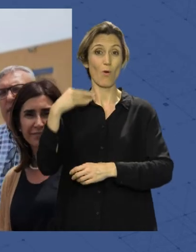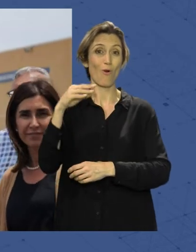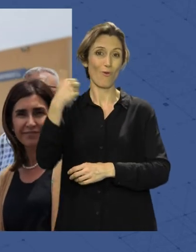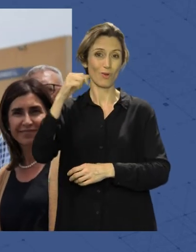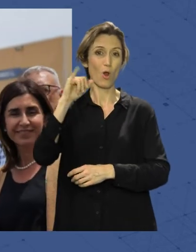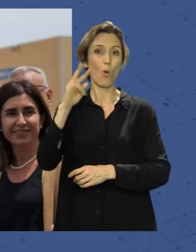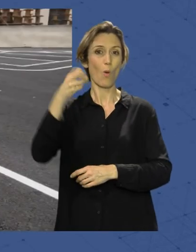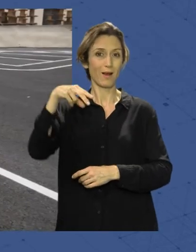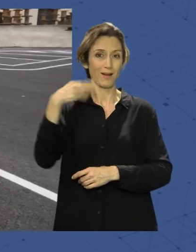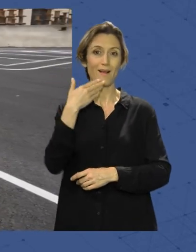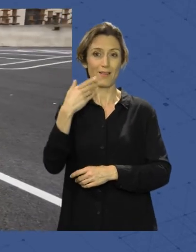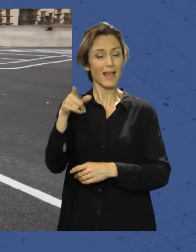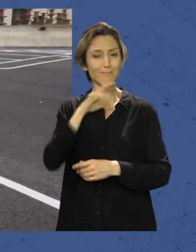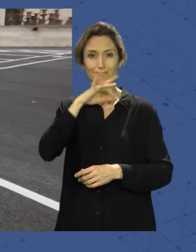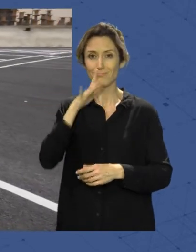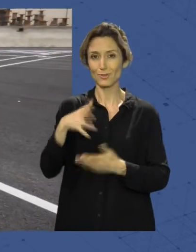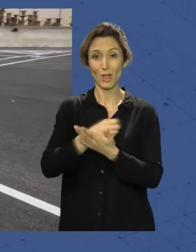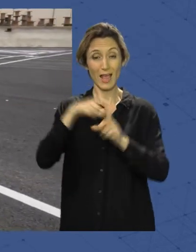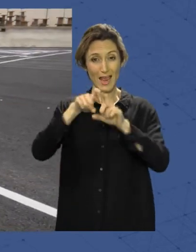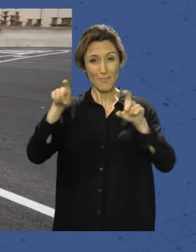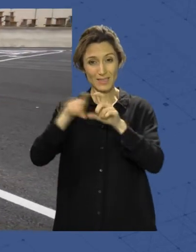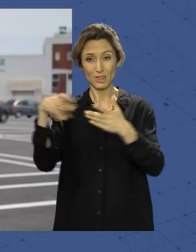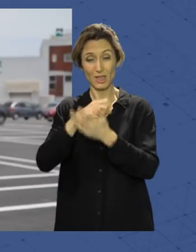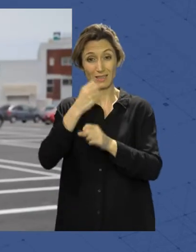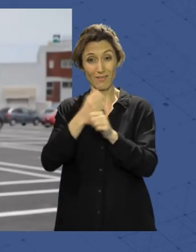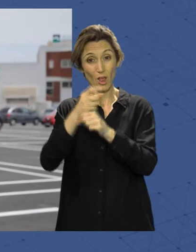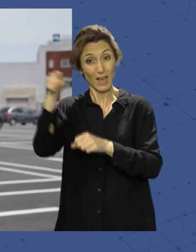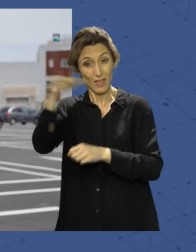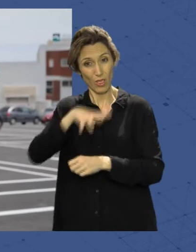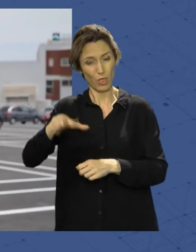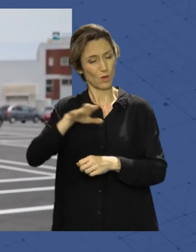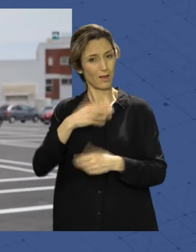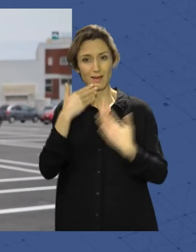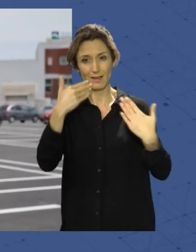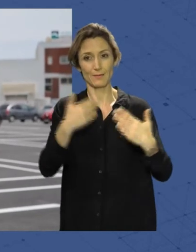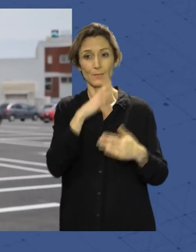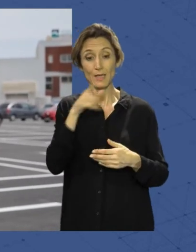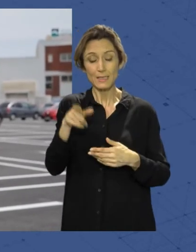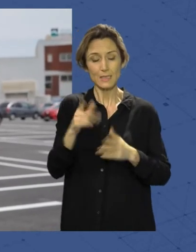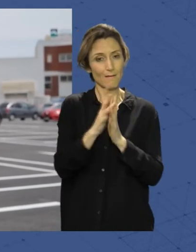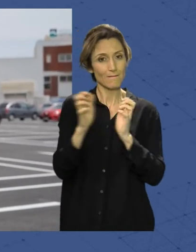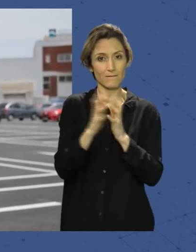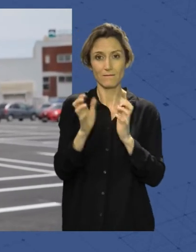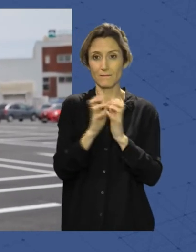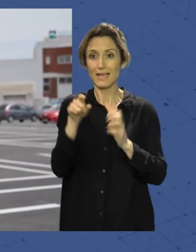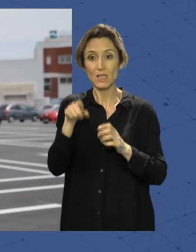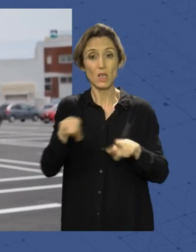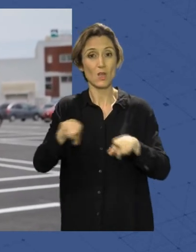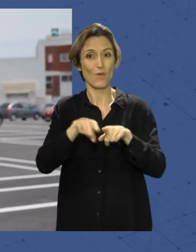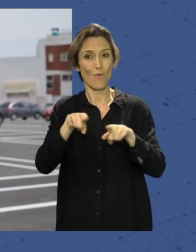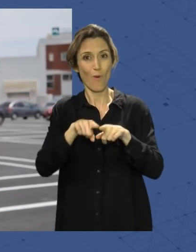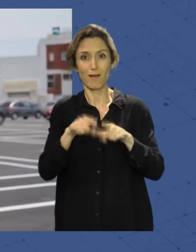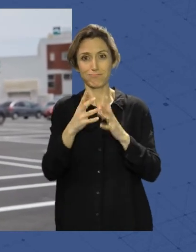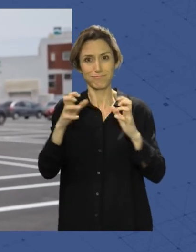trasladado la satisfacción de todas las empresas y trabajadores de esta zona Esta actuación tan esperada ha sido como se suele decir agua de mayo estamos